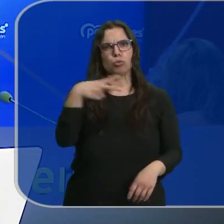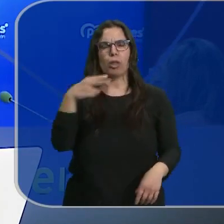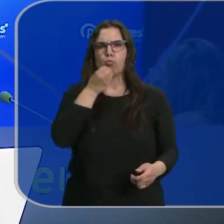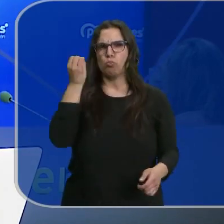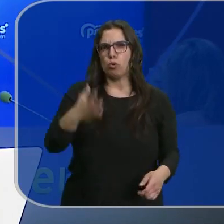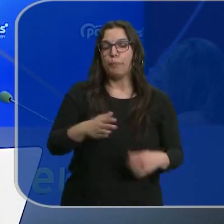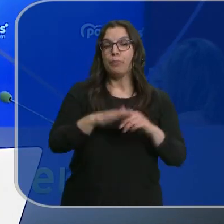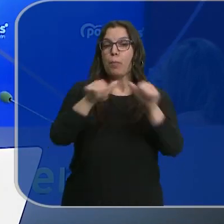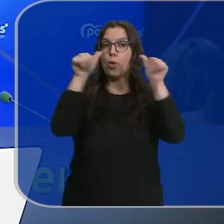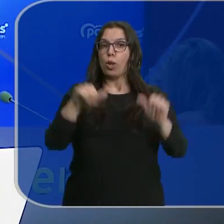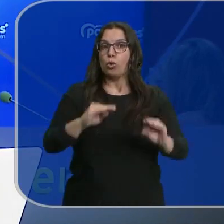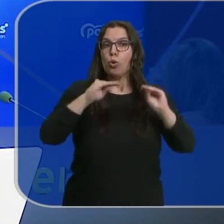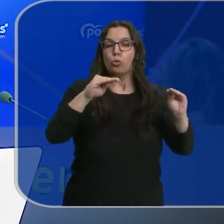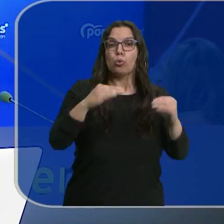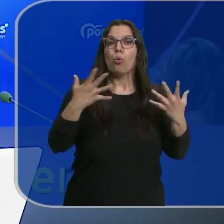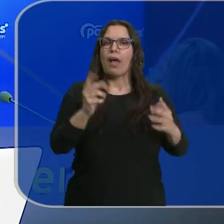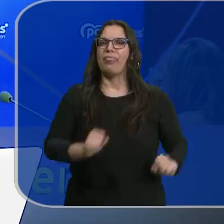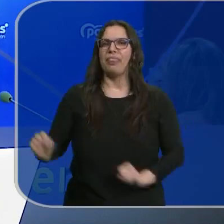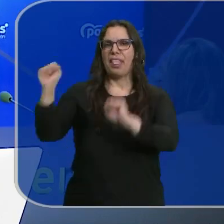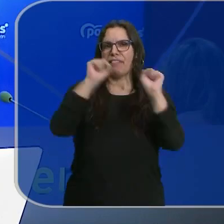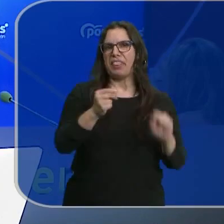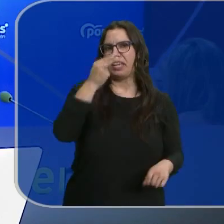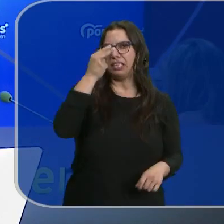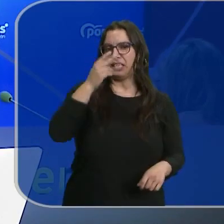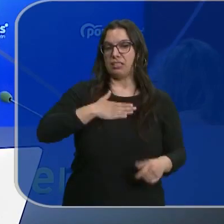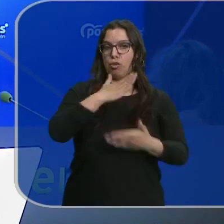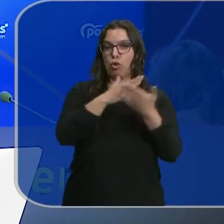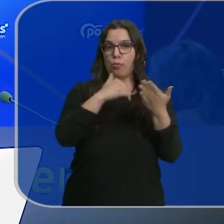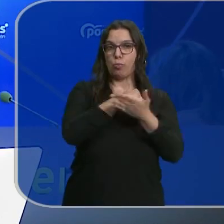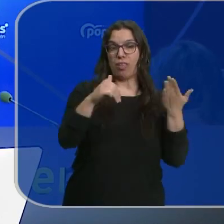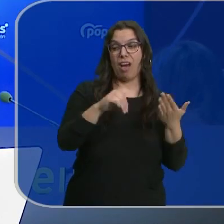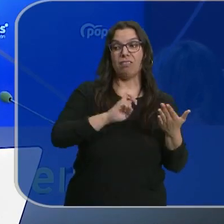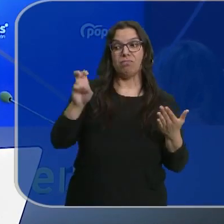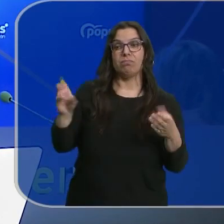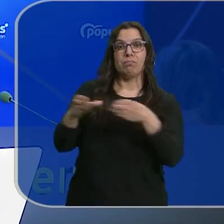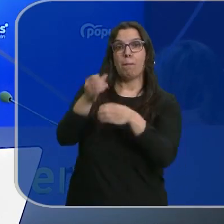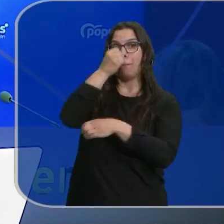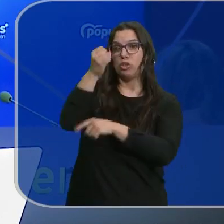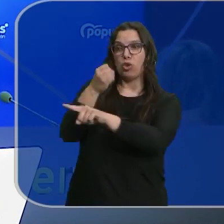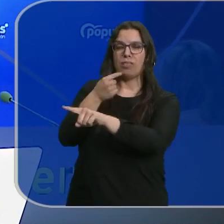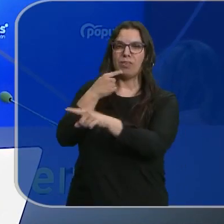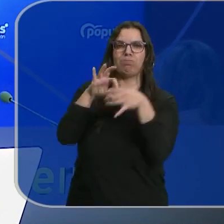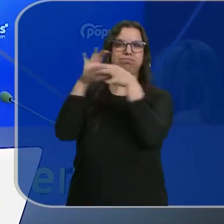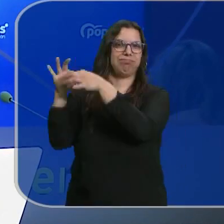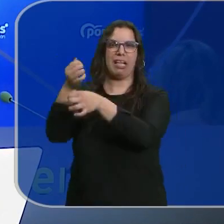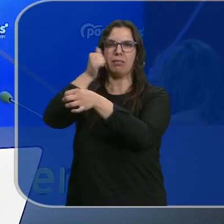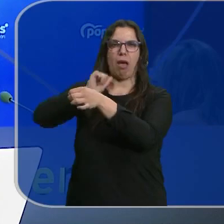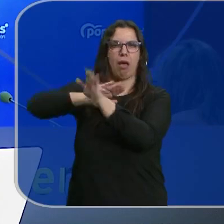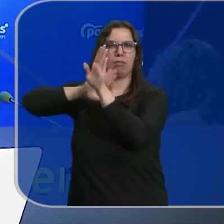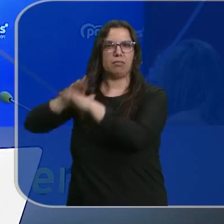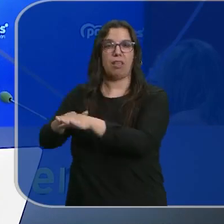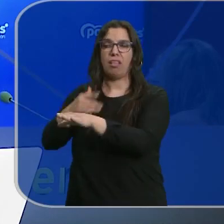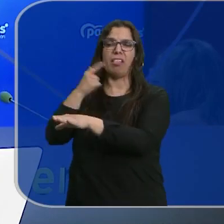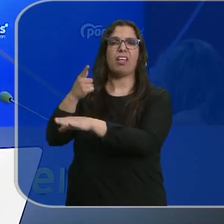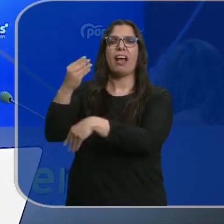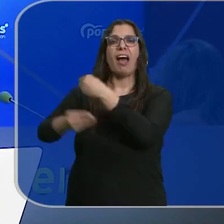resultado. Su modelo, dicen, es el de la defensa de los intereses de la comunidad frente a un PSOE al que identifican con Sánchez y al que acusan de